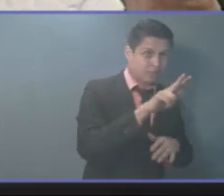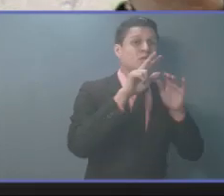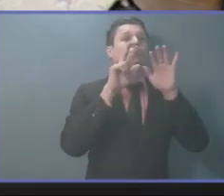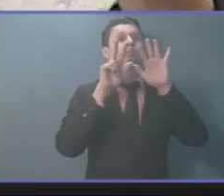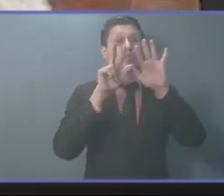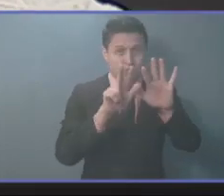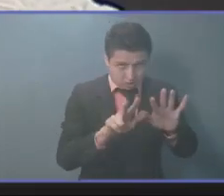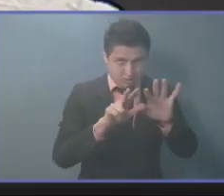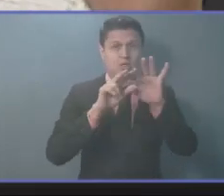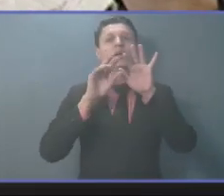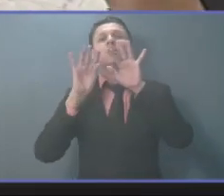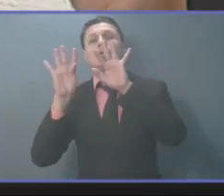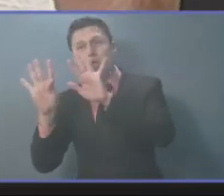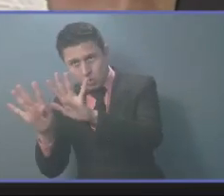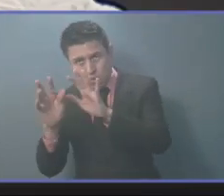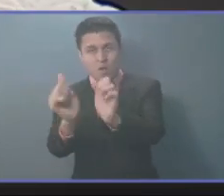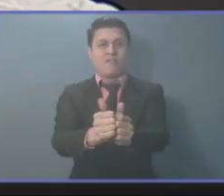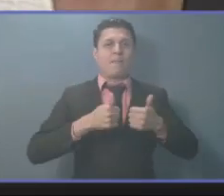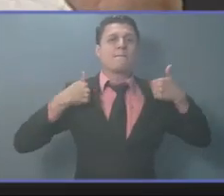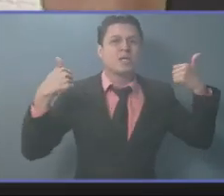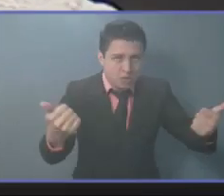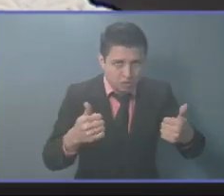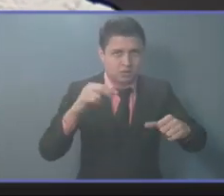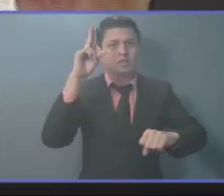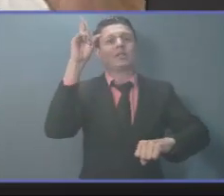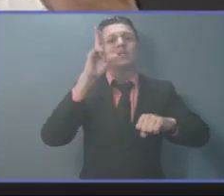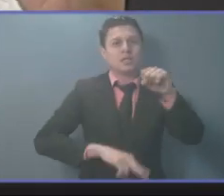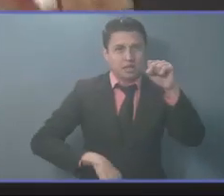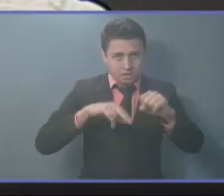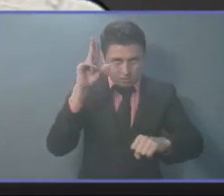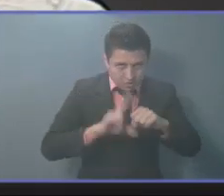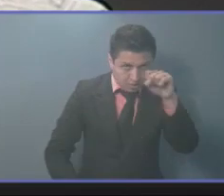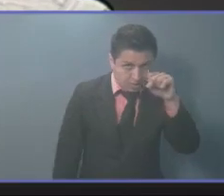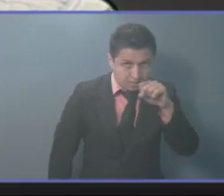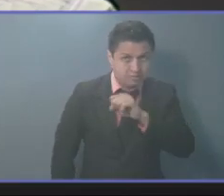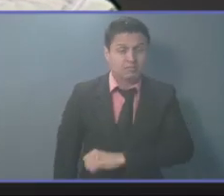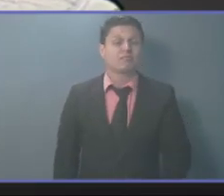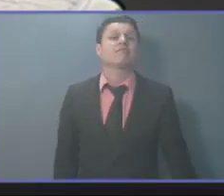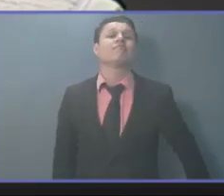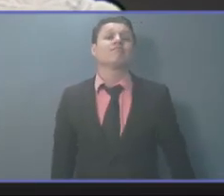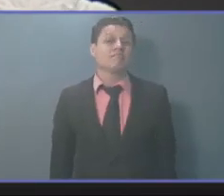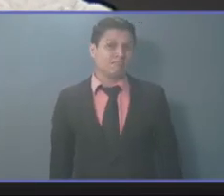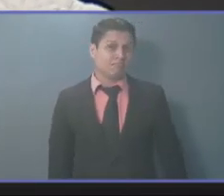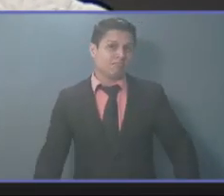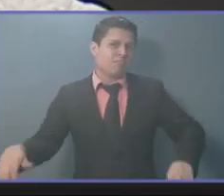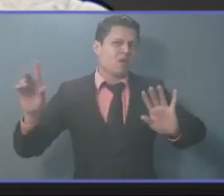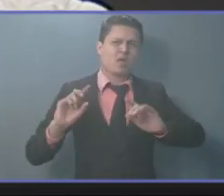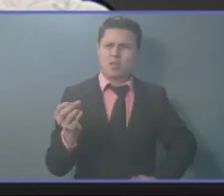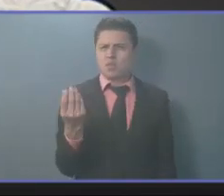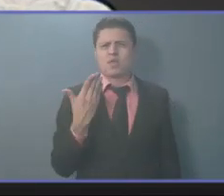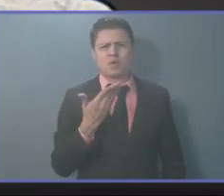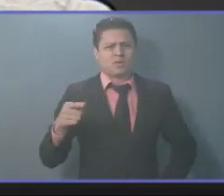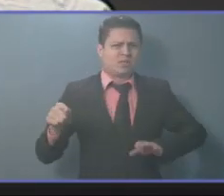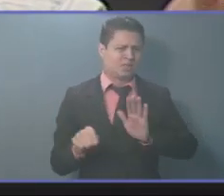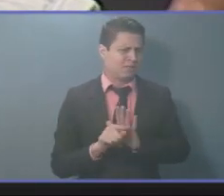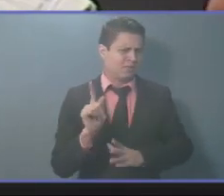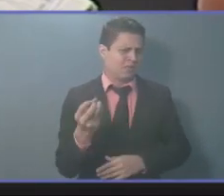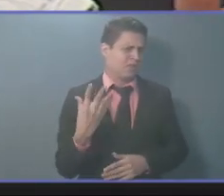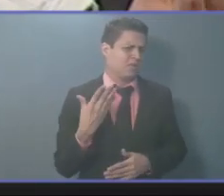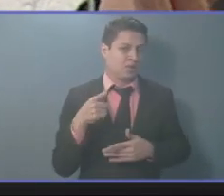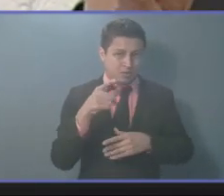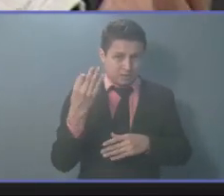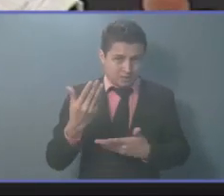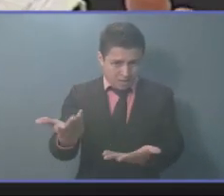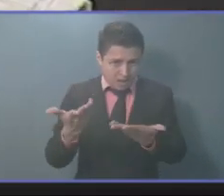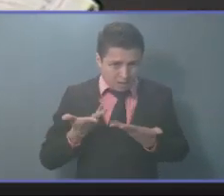389 millones de dólares. Pero ya no insulte. Ayude,